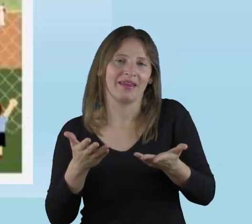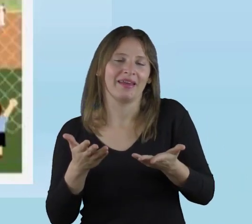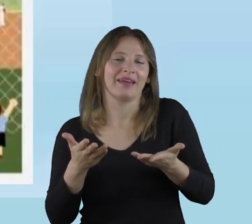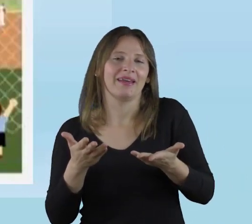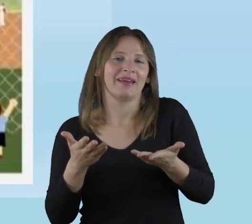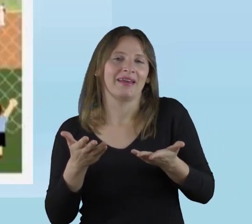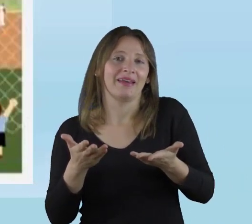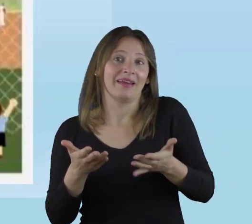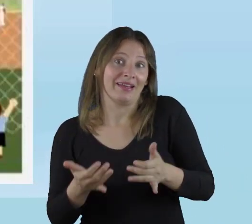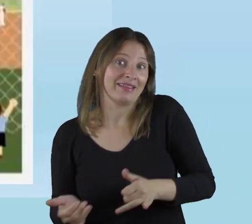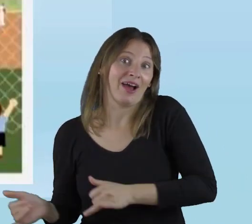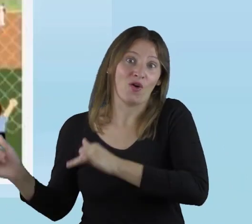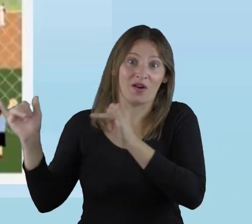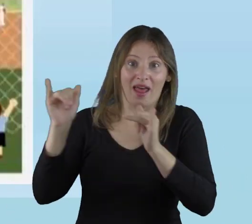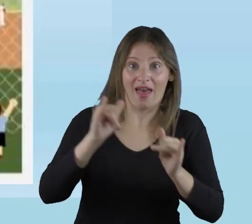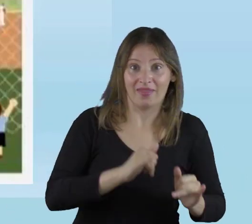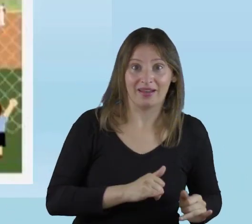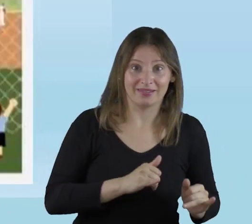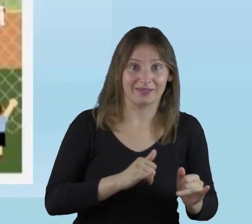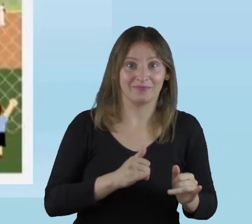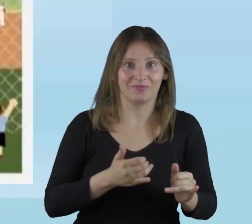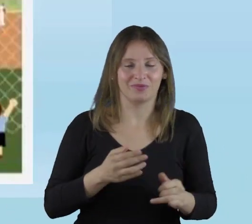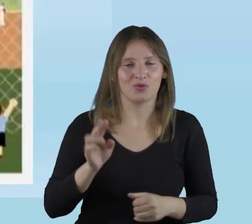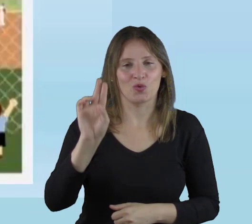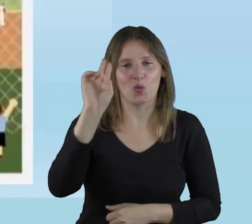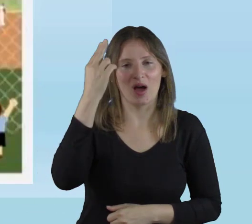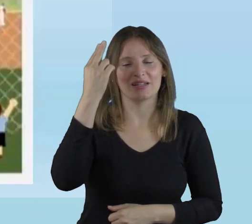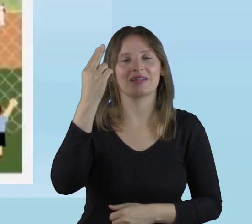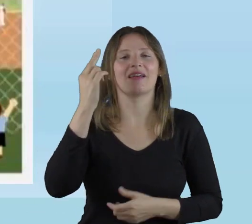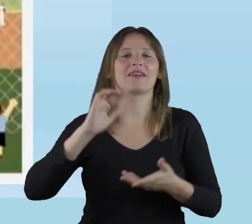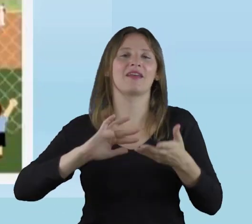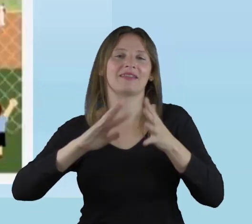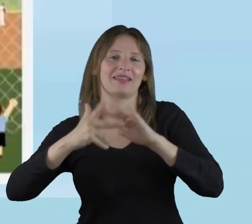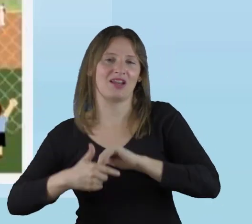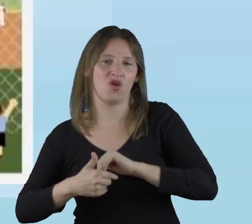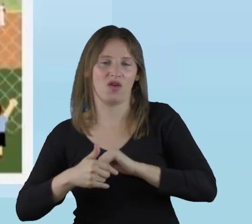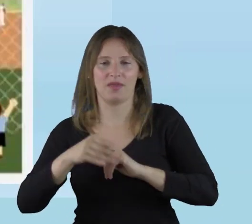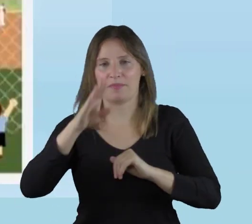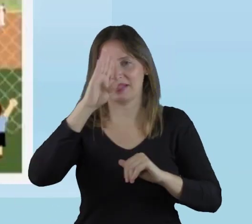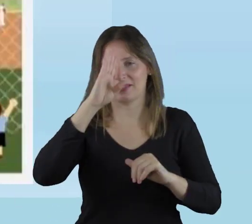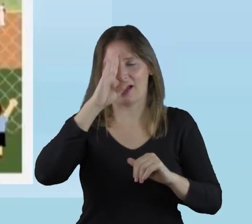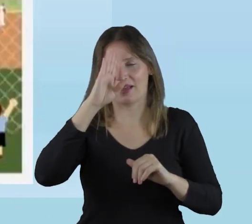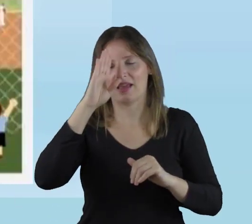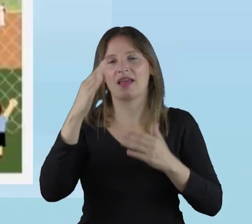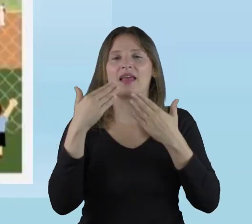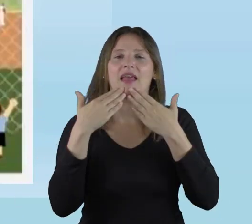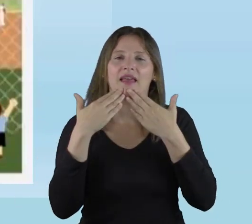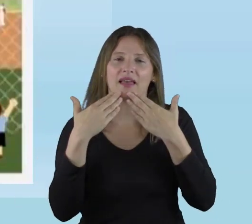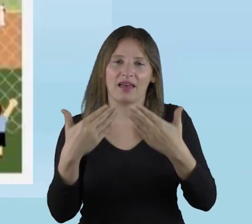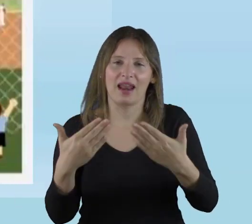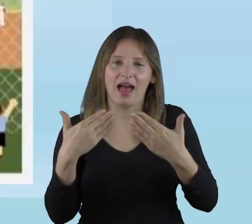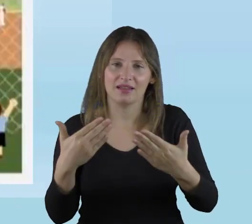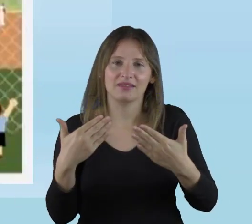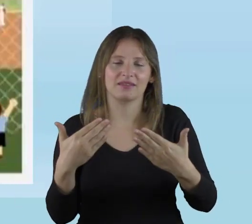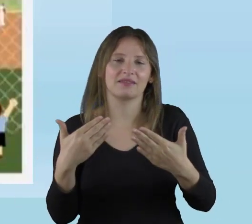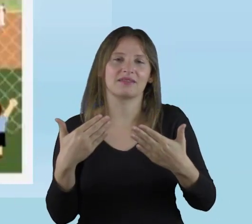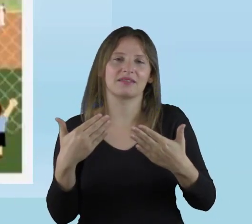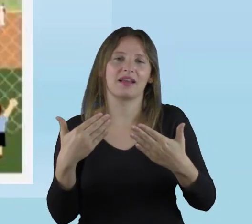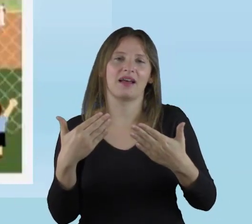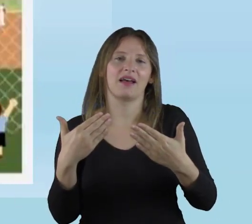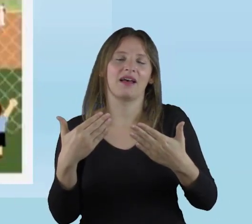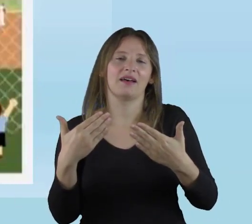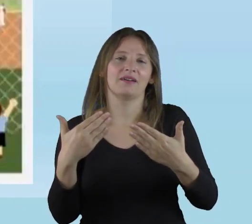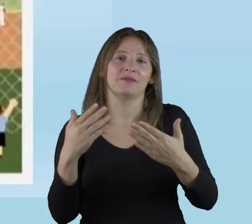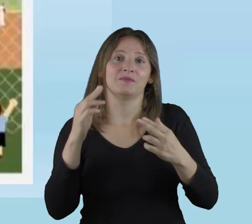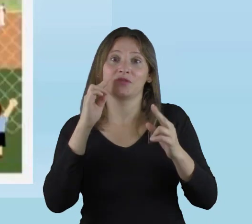disfrutando de este de estas jornadas uruguayas de estilos de aprendizaje